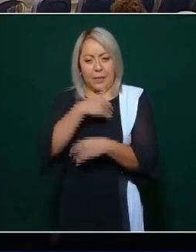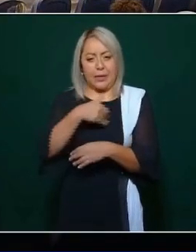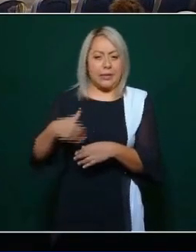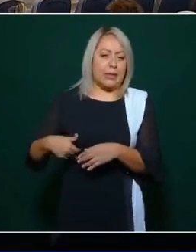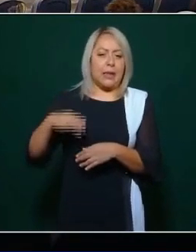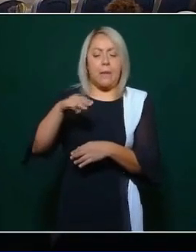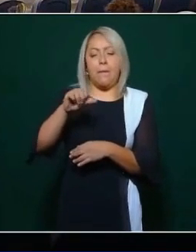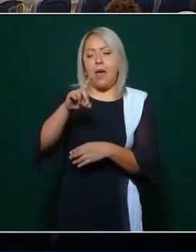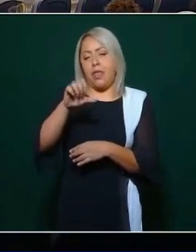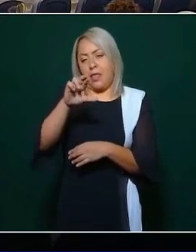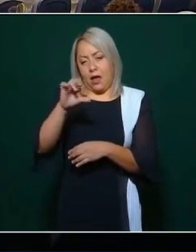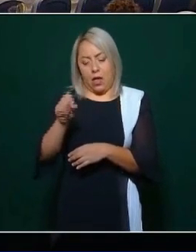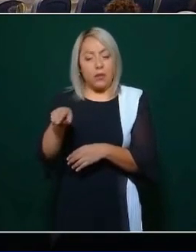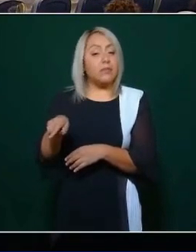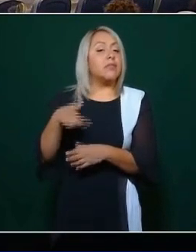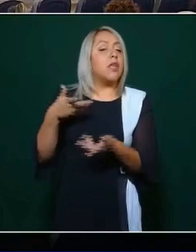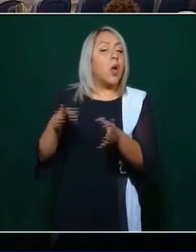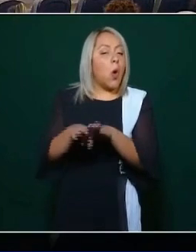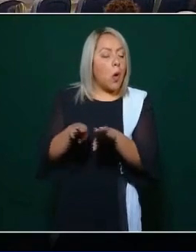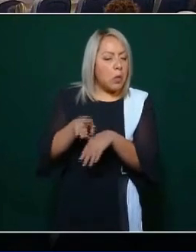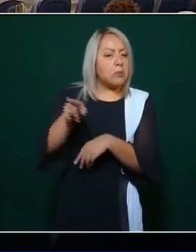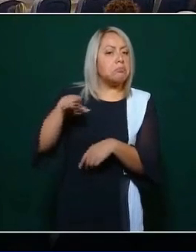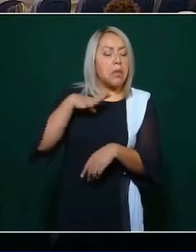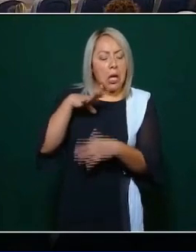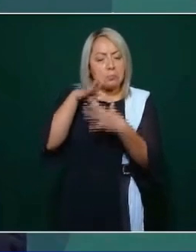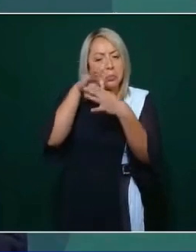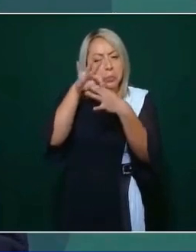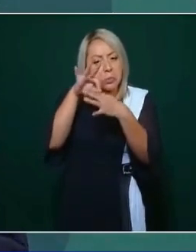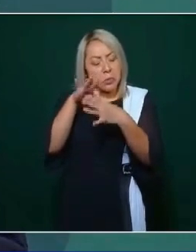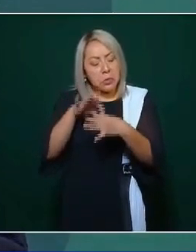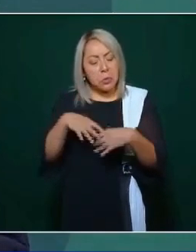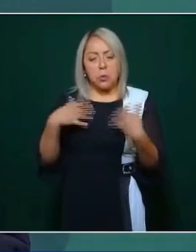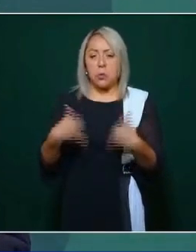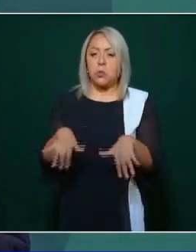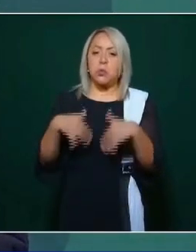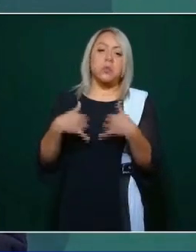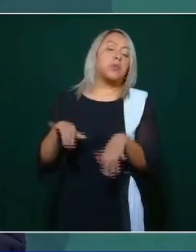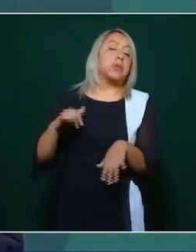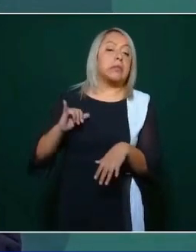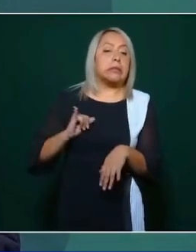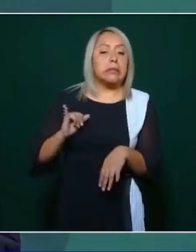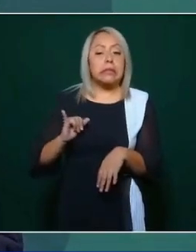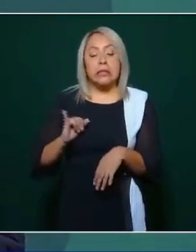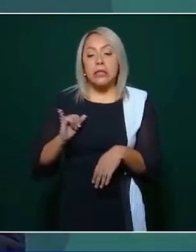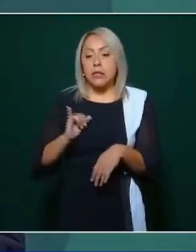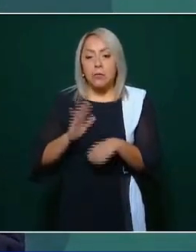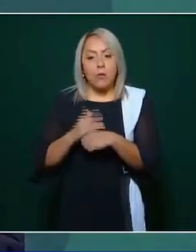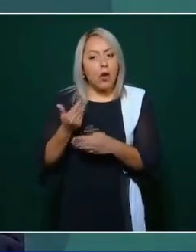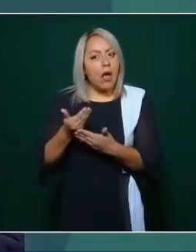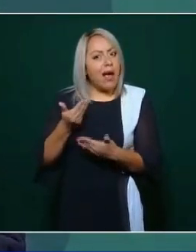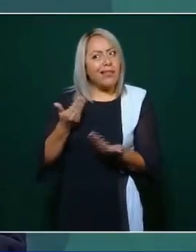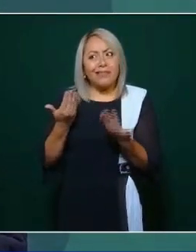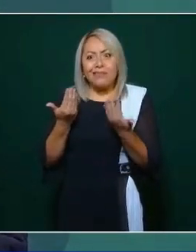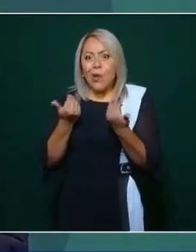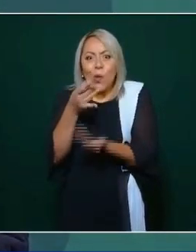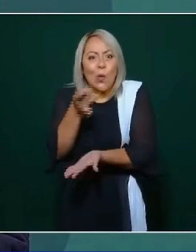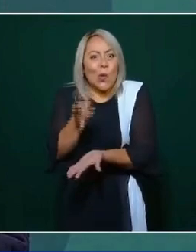es que es interesante porque no ha habido presidente así.